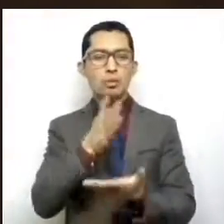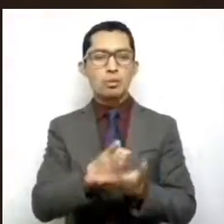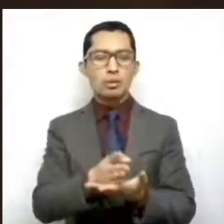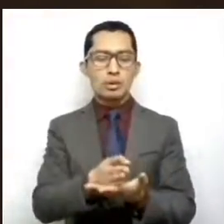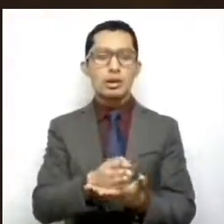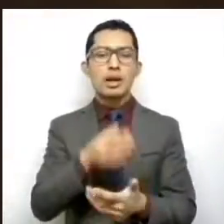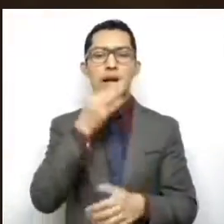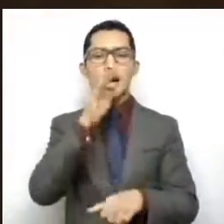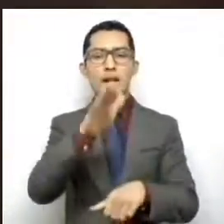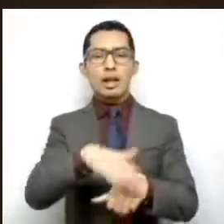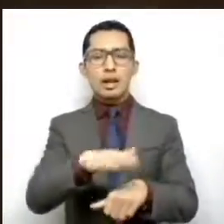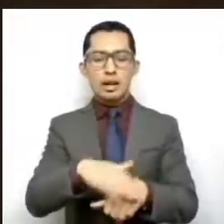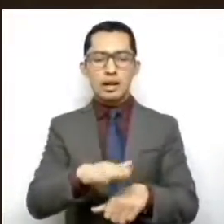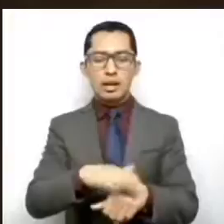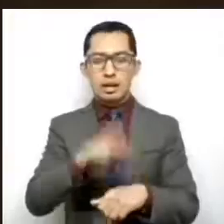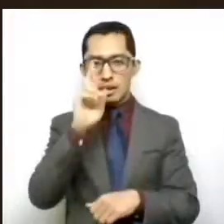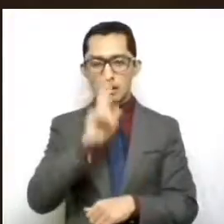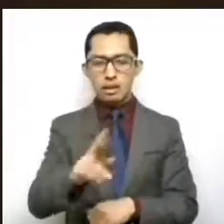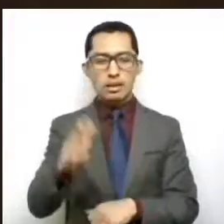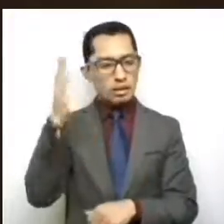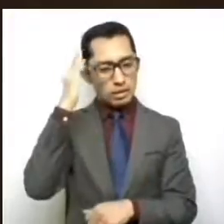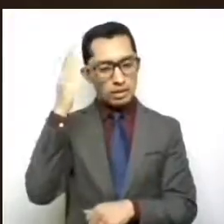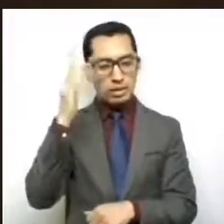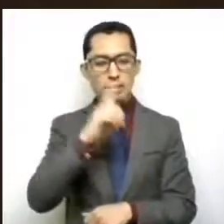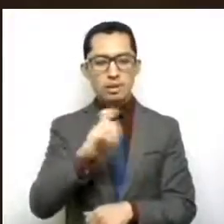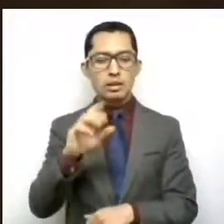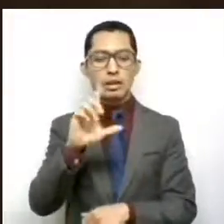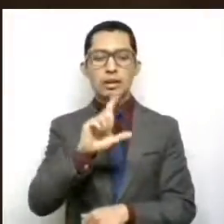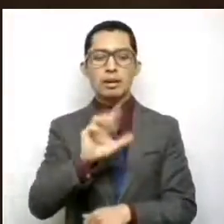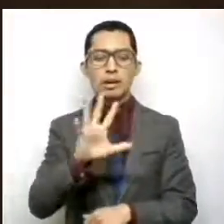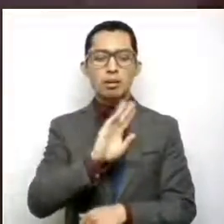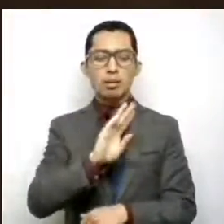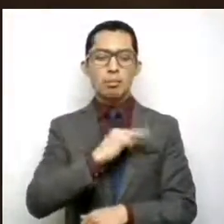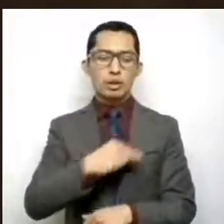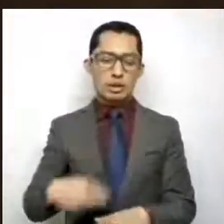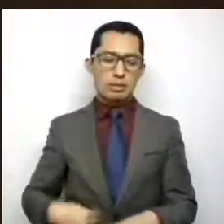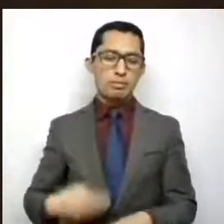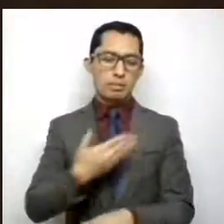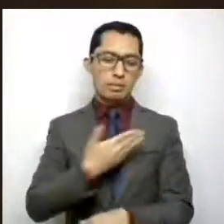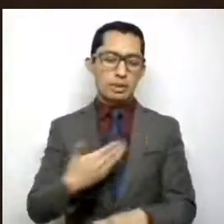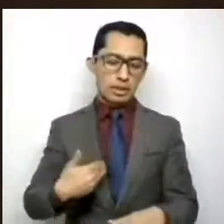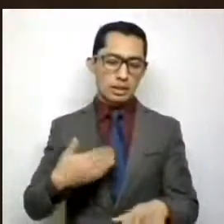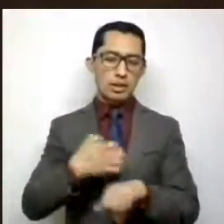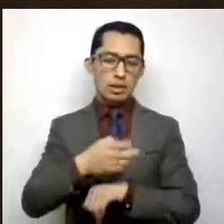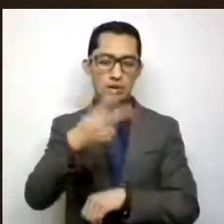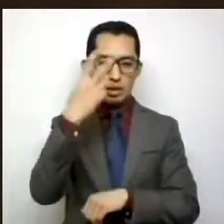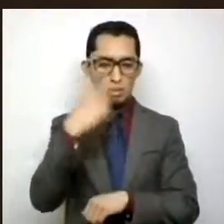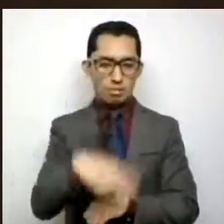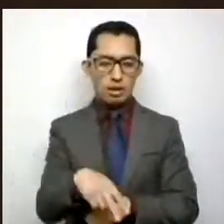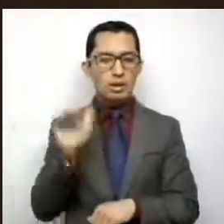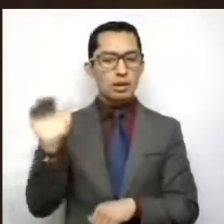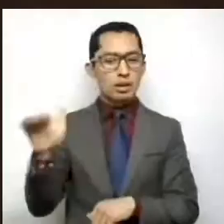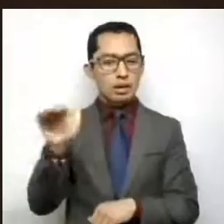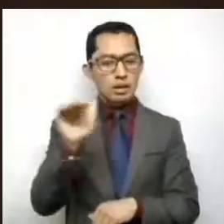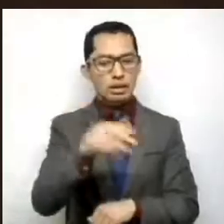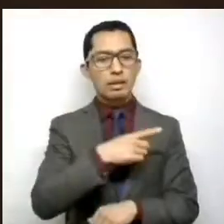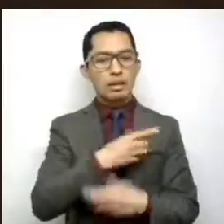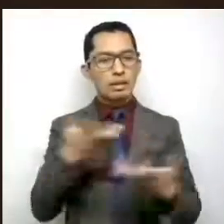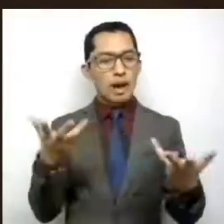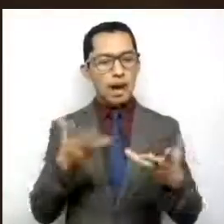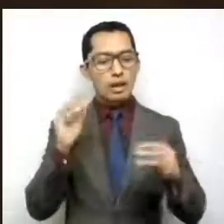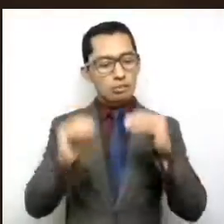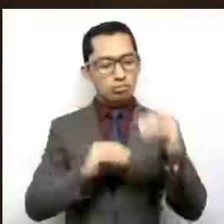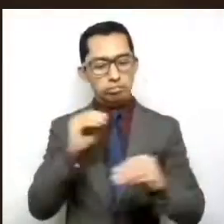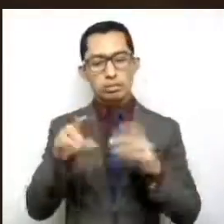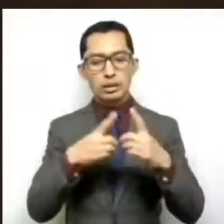exhorta respetuosamente a los titulares de los ciento veinticinco ayuntamientos del Estado de México a desarrollar de manera permanente